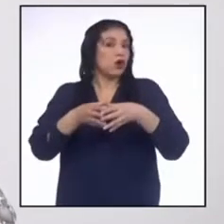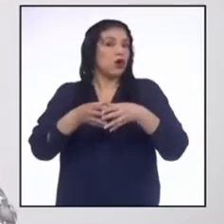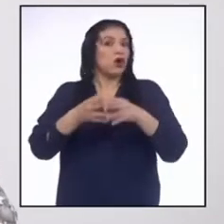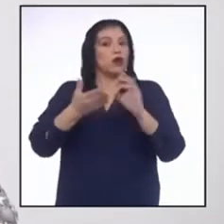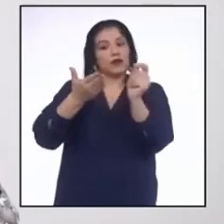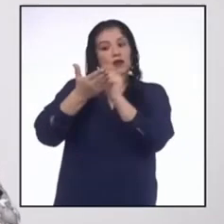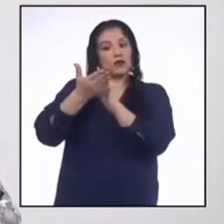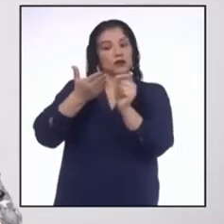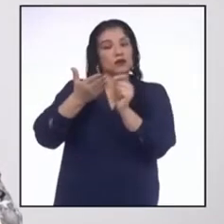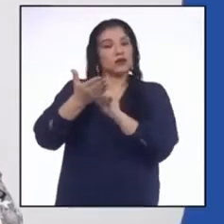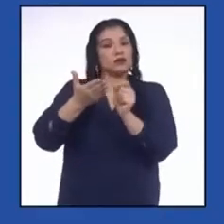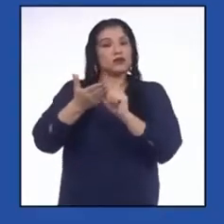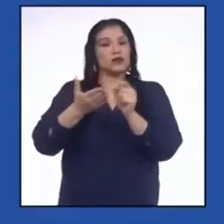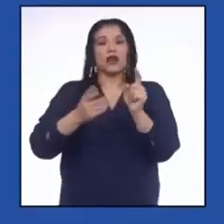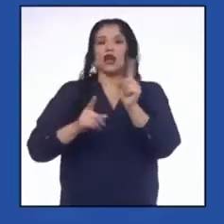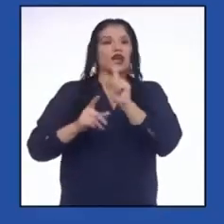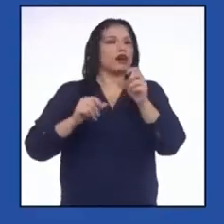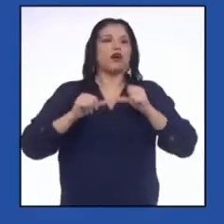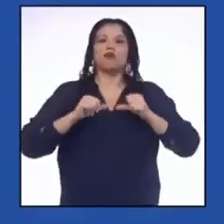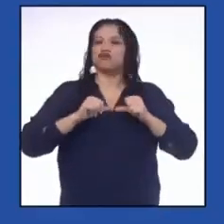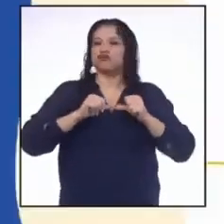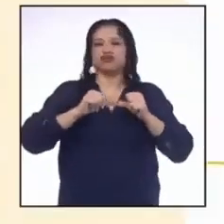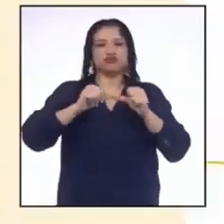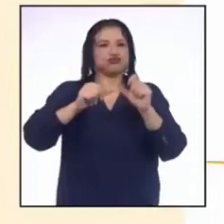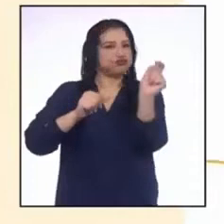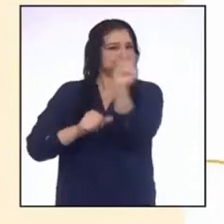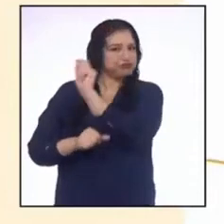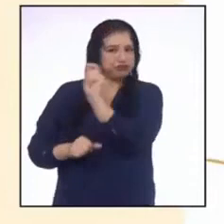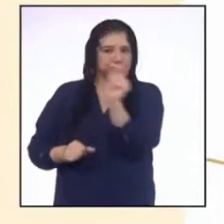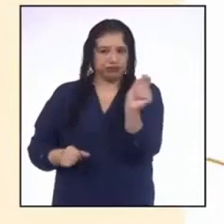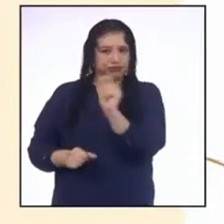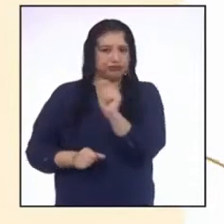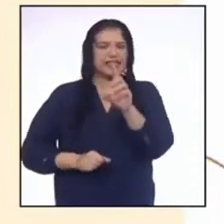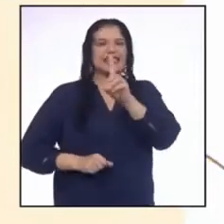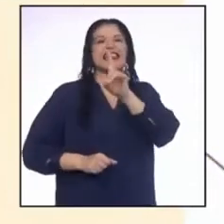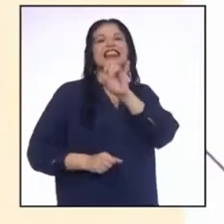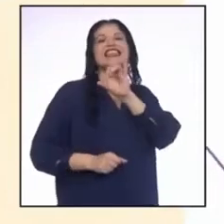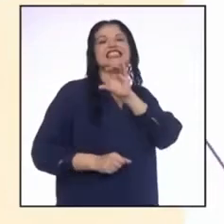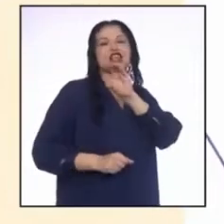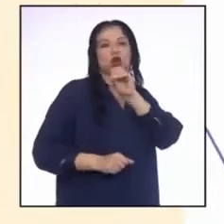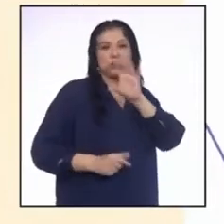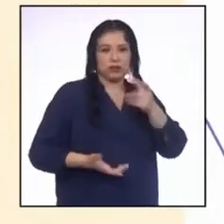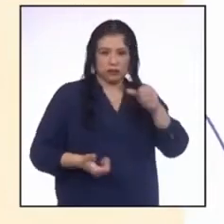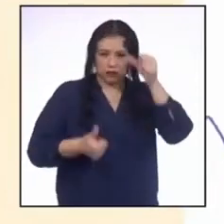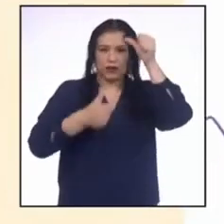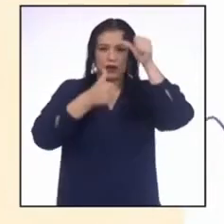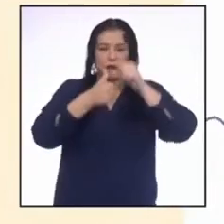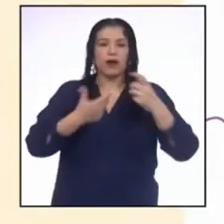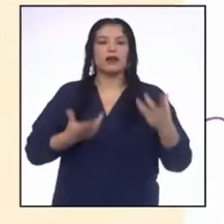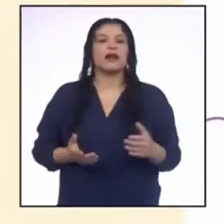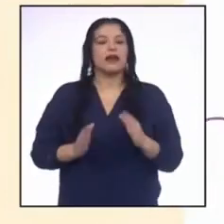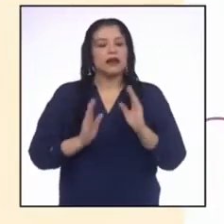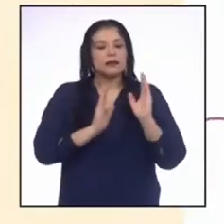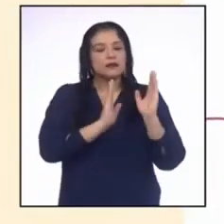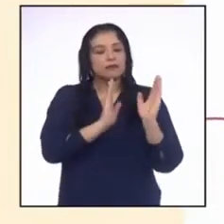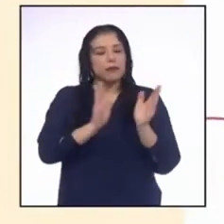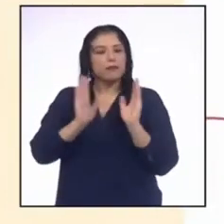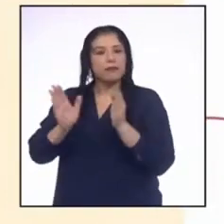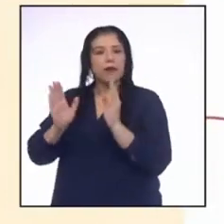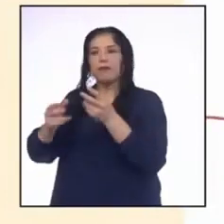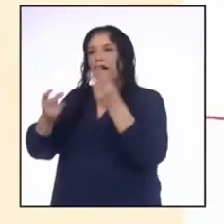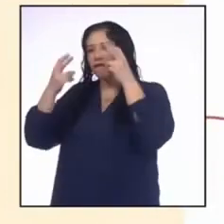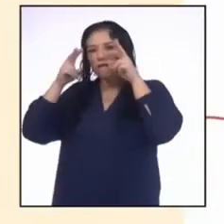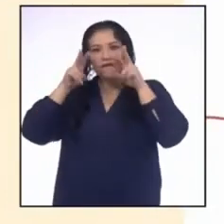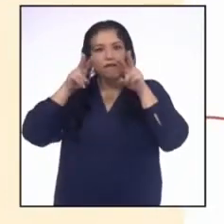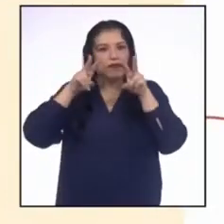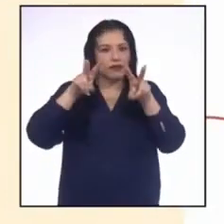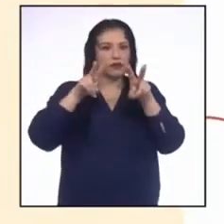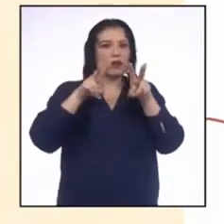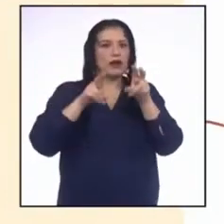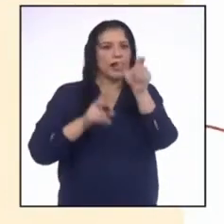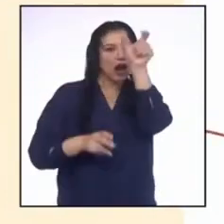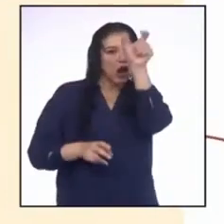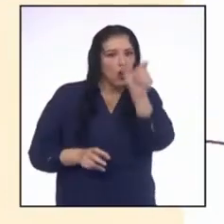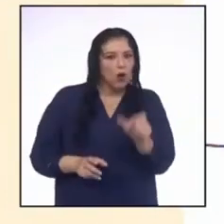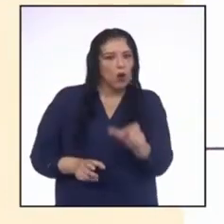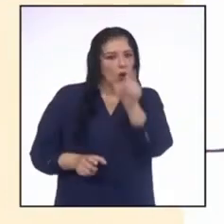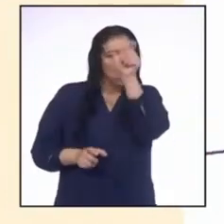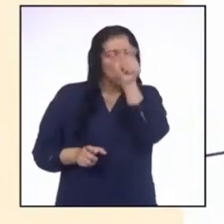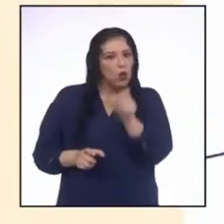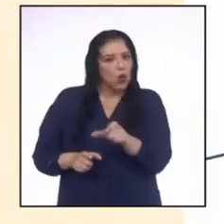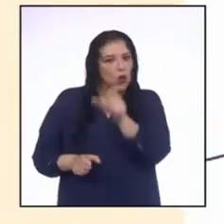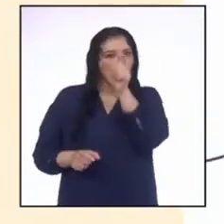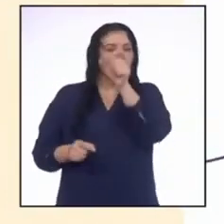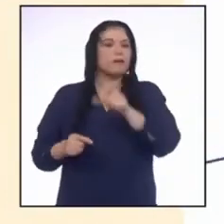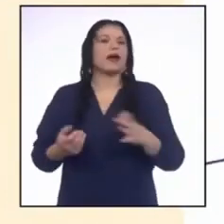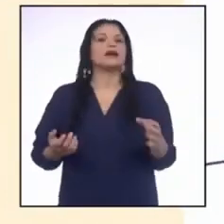textos discontinuos. Los textos discontinuos se organizan visualmente en columnas,